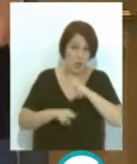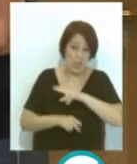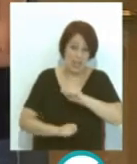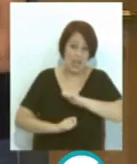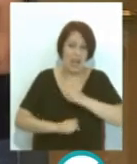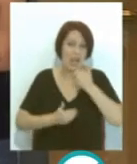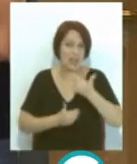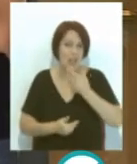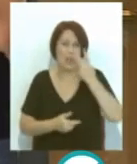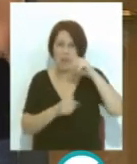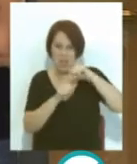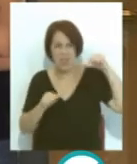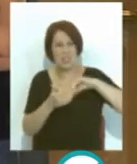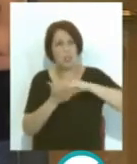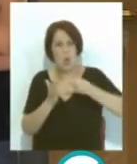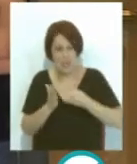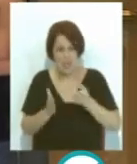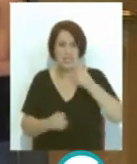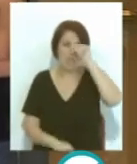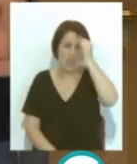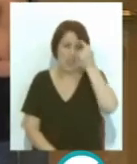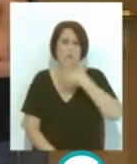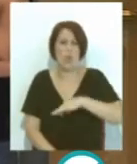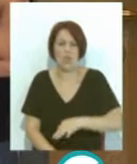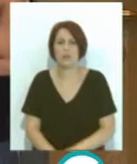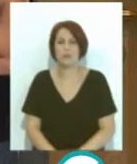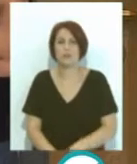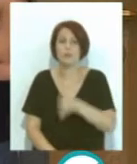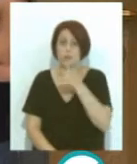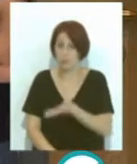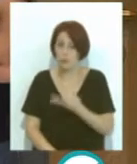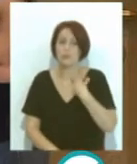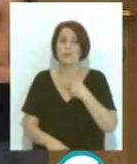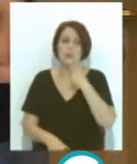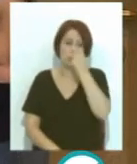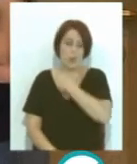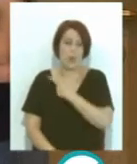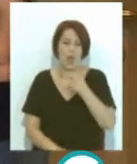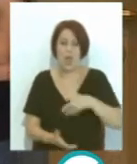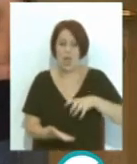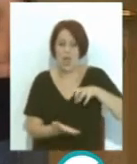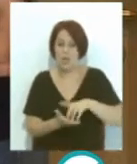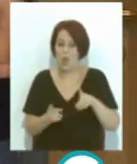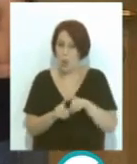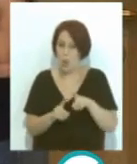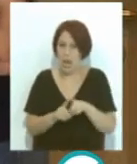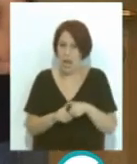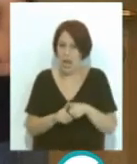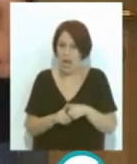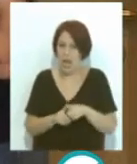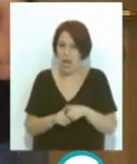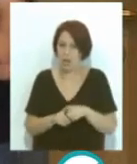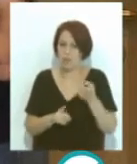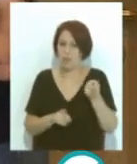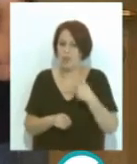experiencias, tecnologías y habilidades. Por eso la planta de Airbus Puerto Real nunca podrá ser entendida que